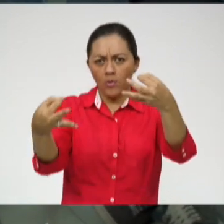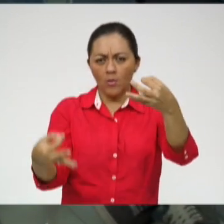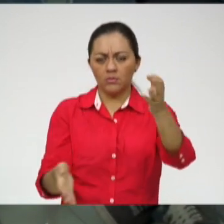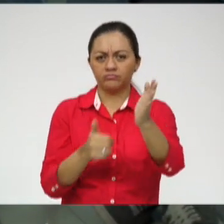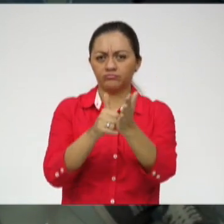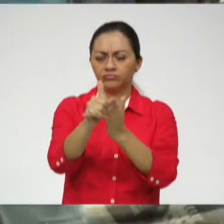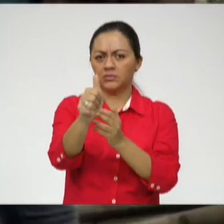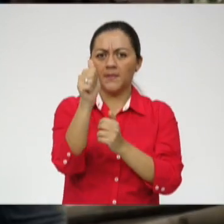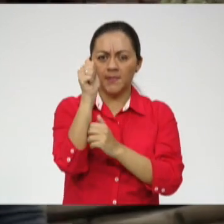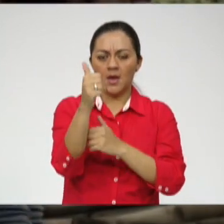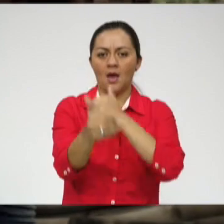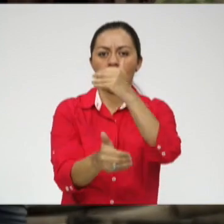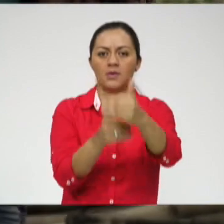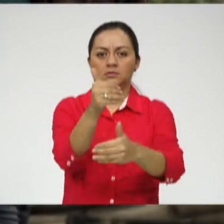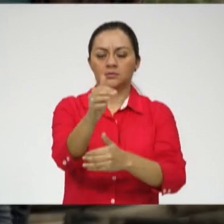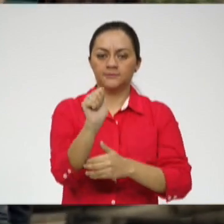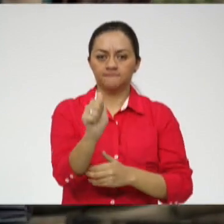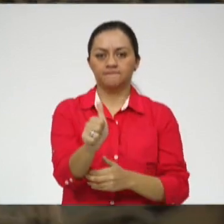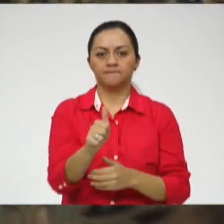y avanzar.